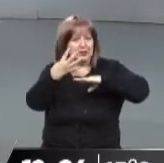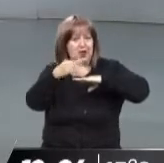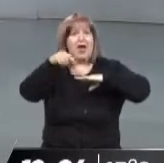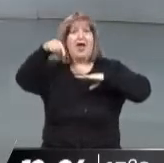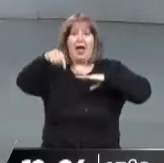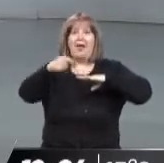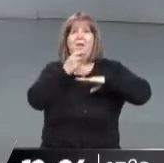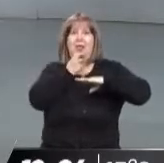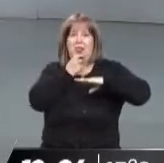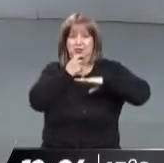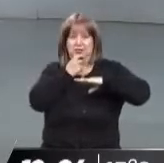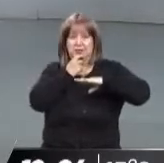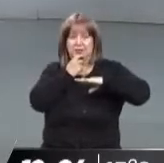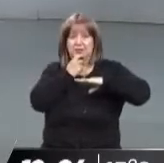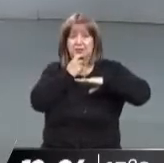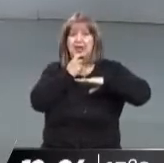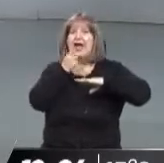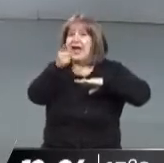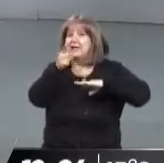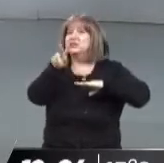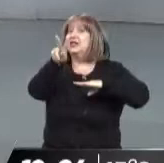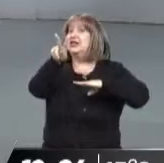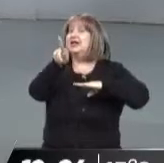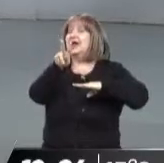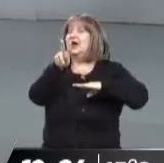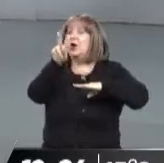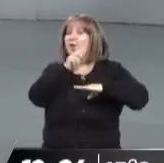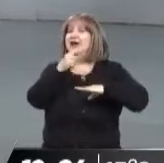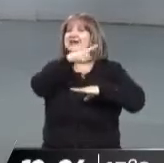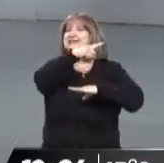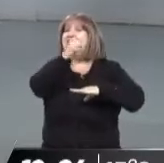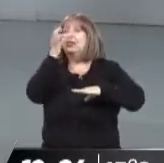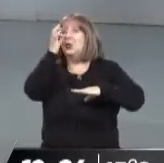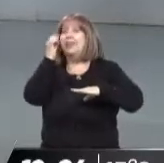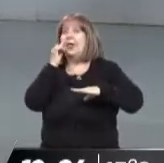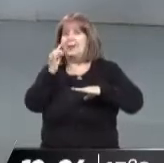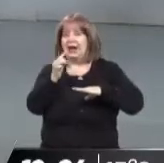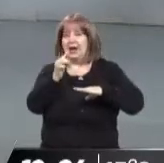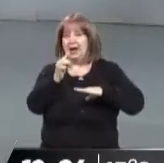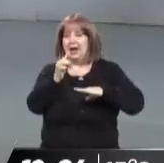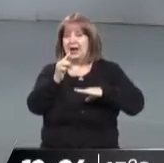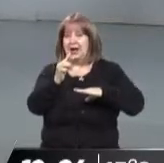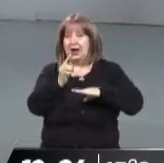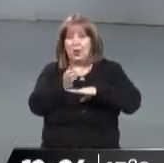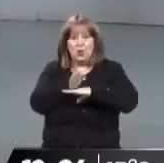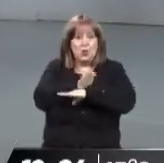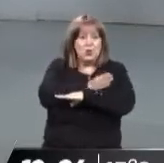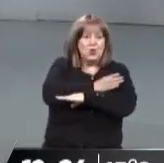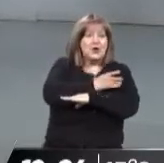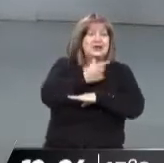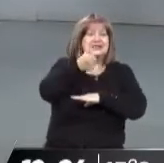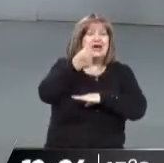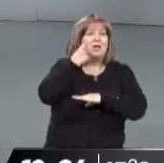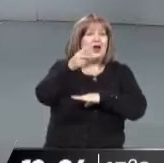aquí en la provincia. Ganar 120.000 pesos y fíjense cuánto subió en solamente 30 días, 6